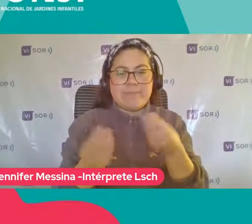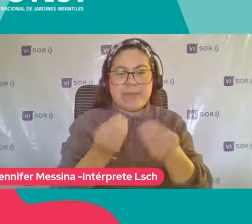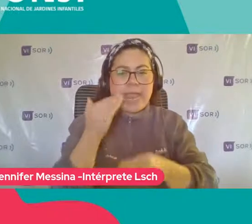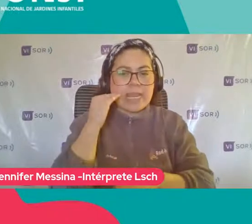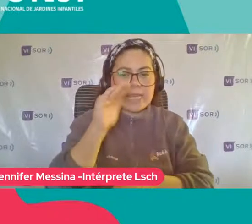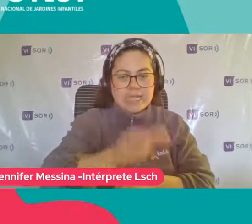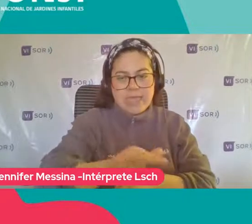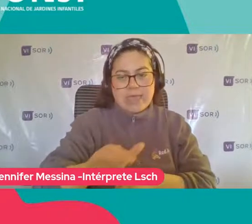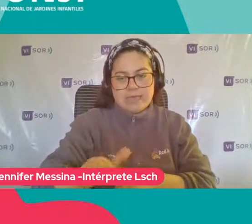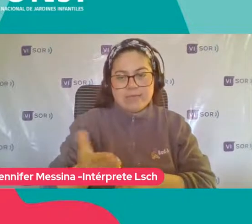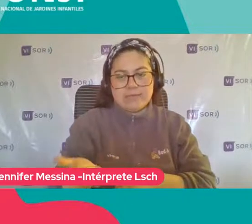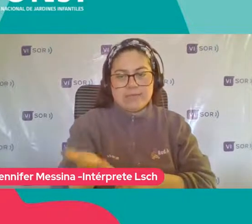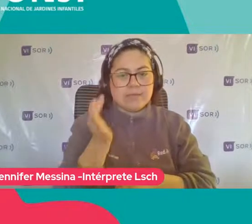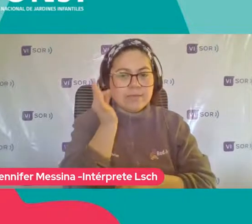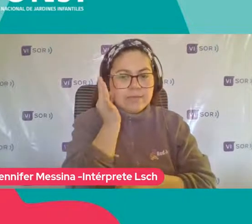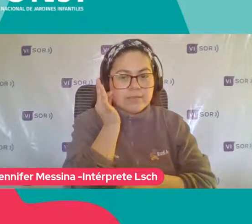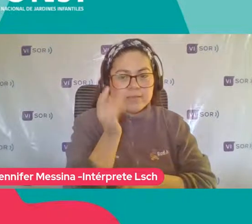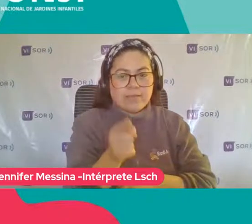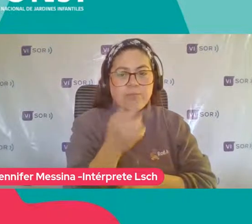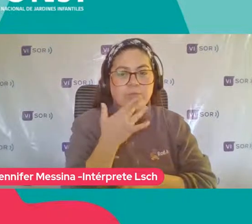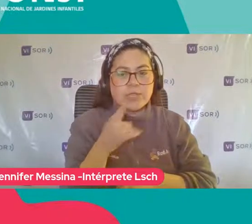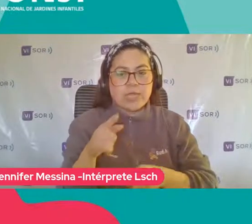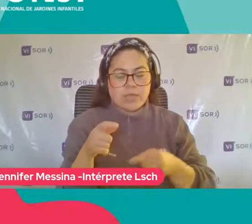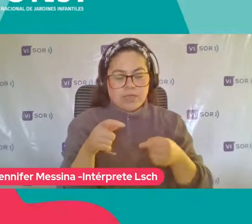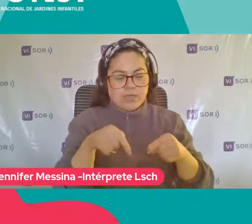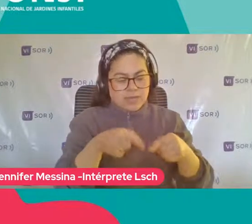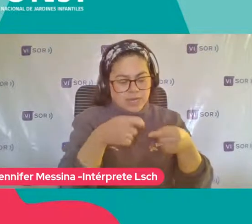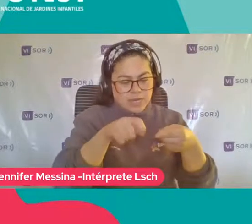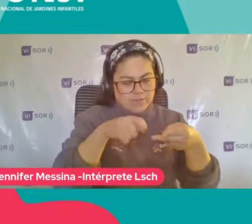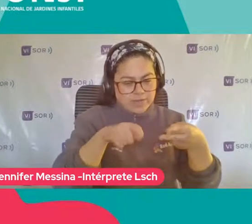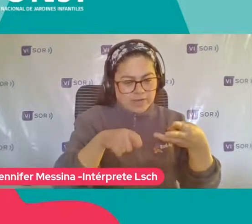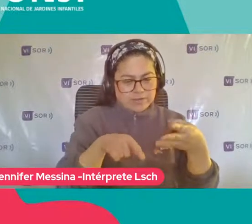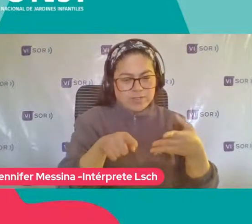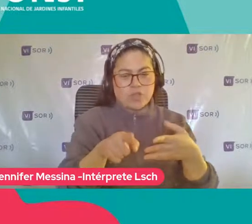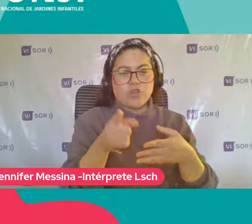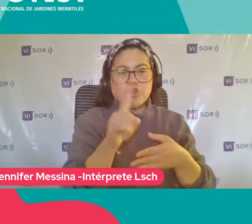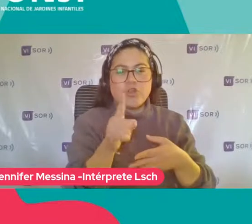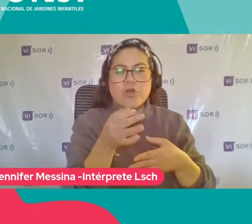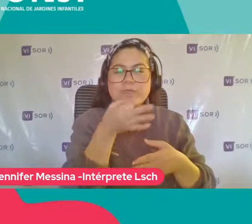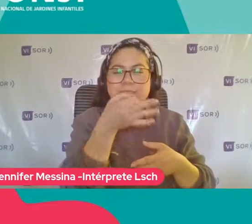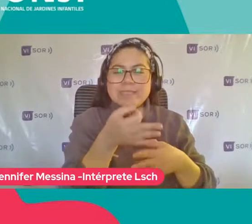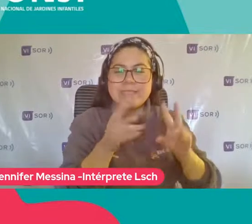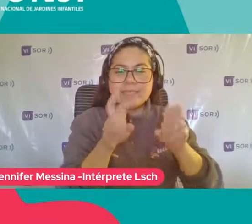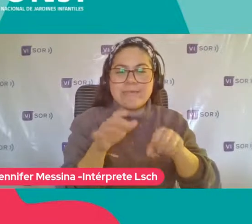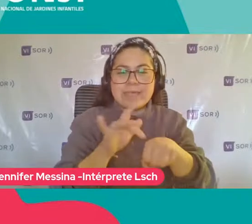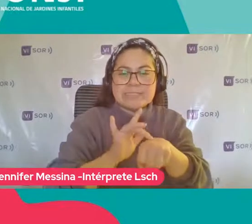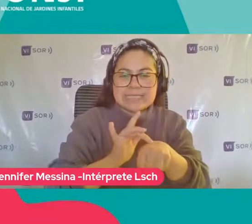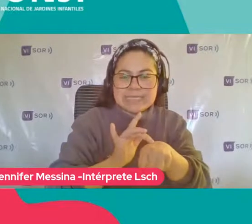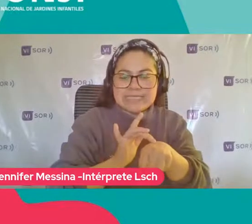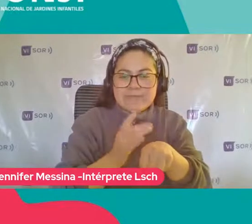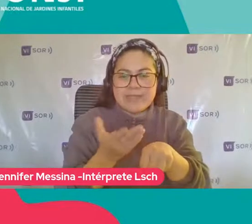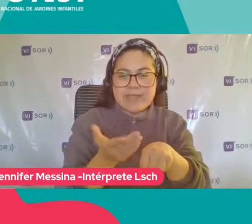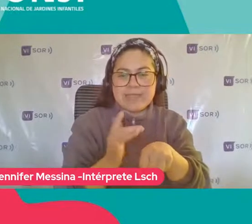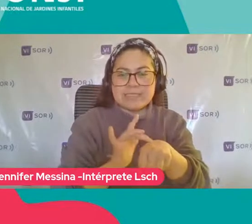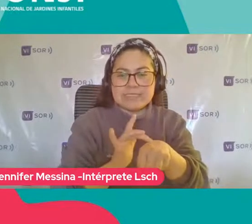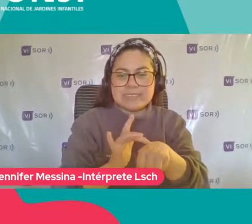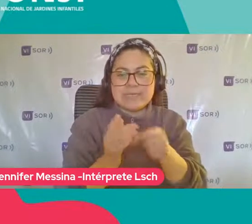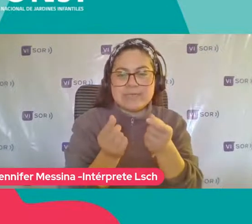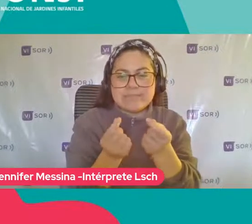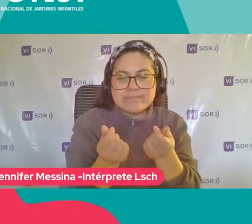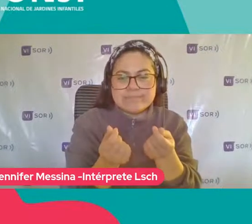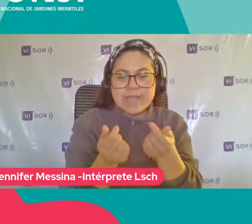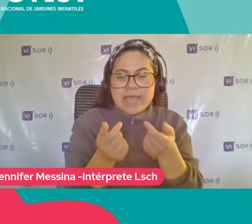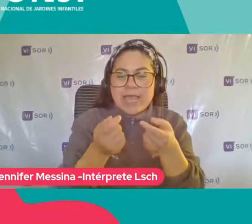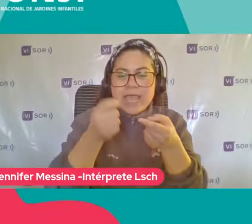¿Por qué? Porque las evaluaciones Actuales No hablan De una sensibilidad Tan No tienen la sensibilidad Tal para poder